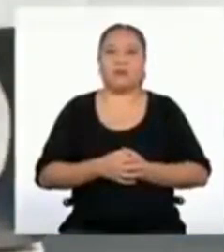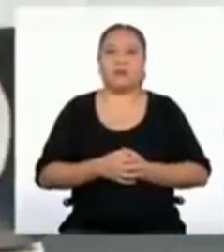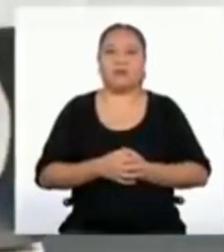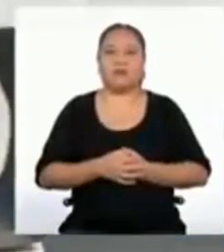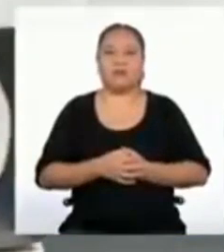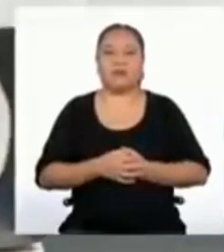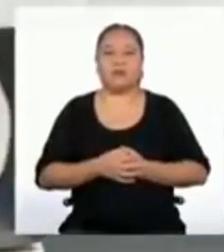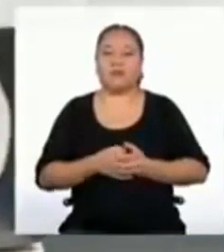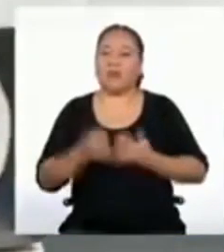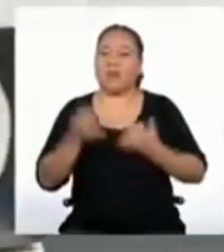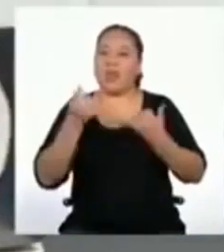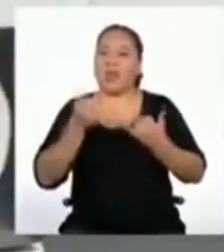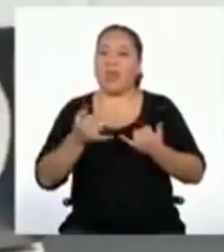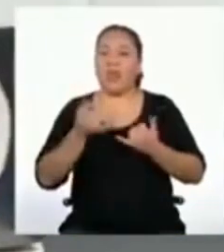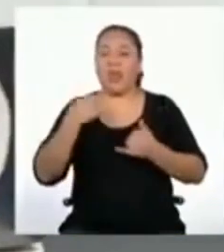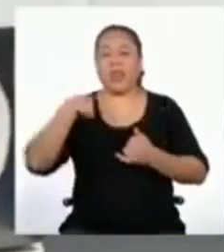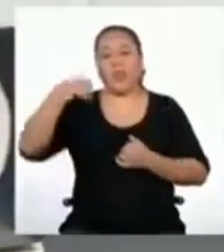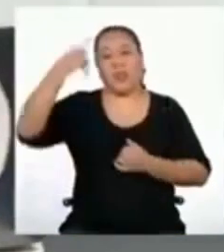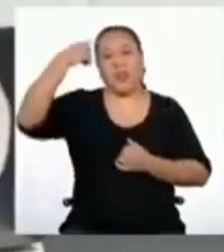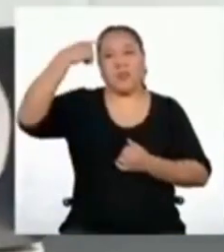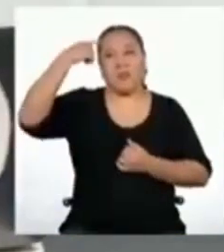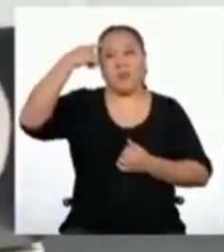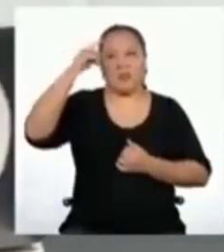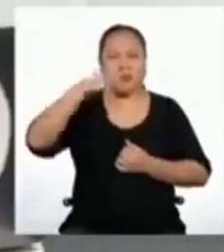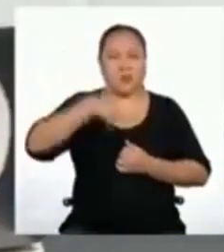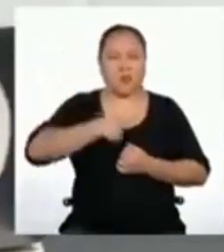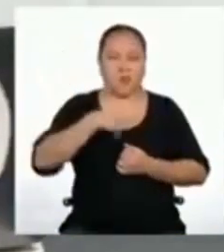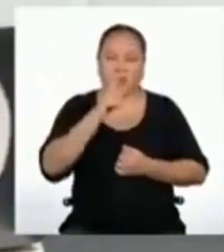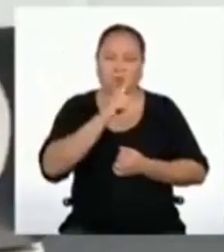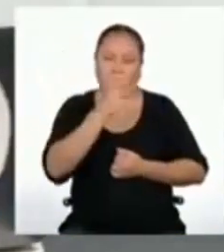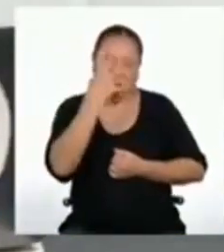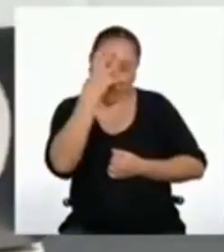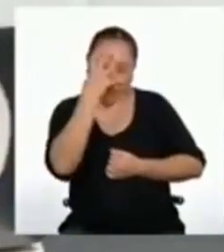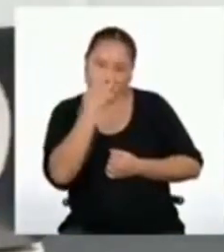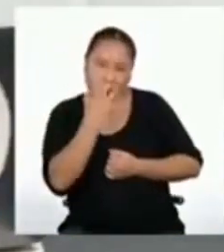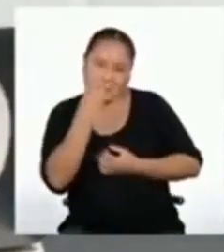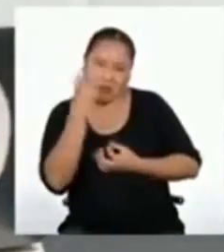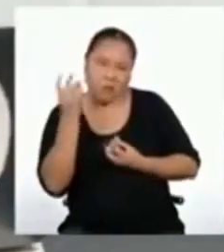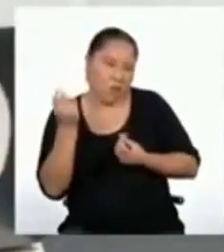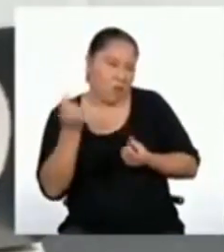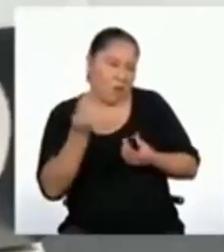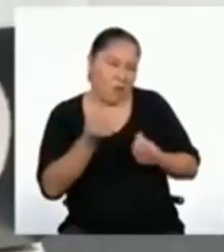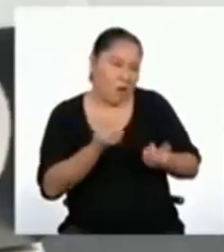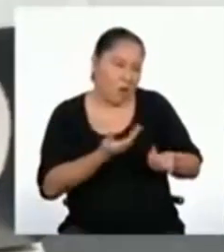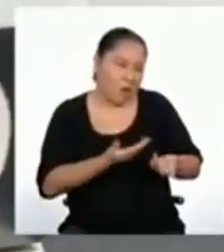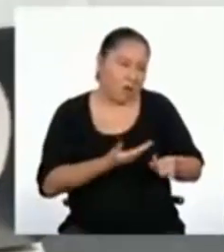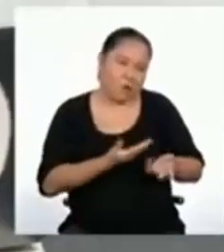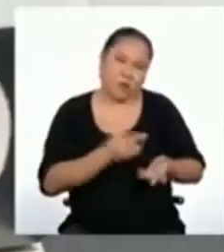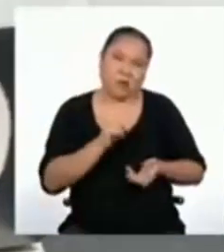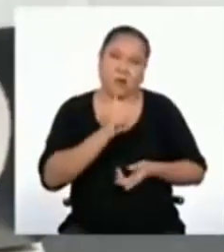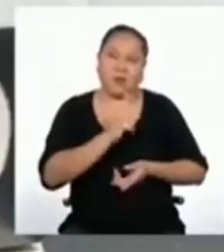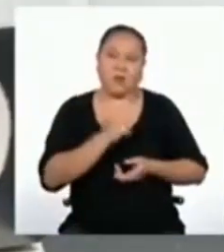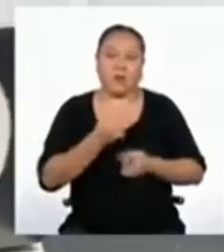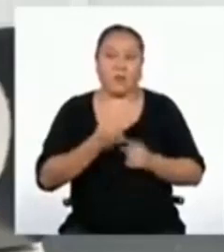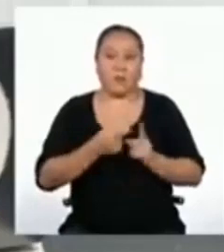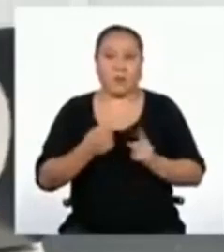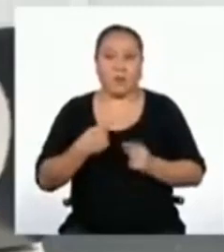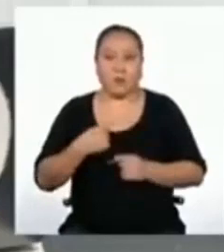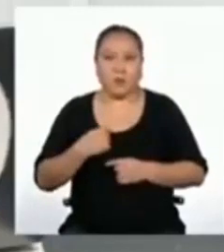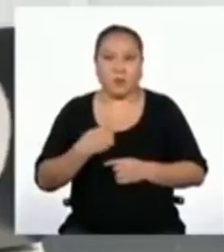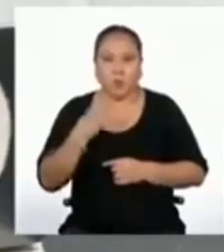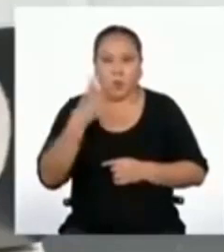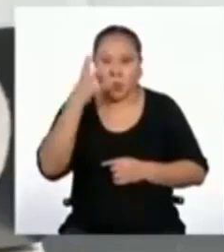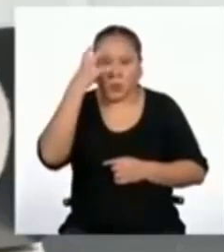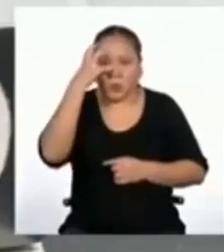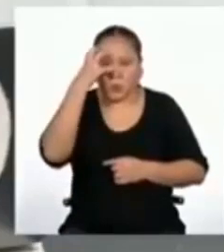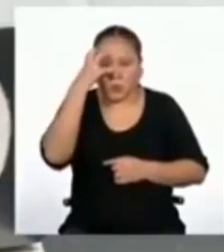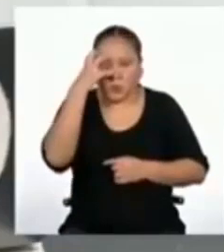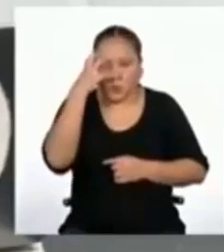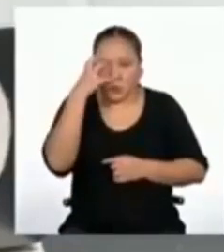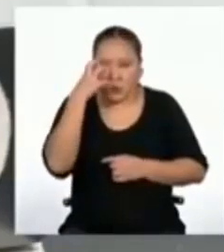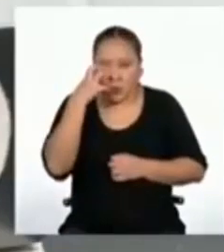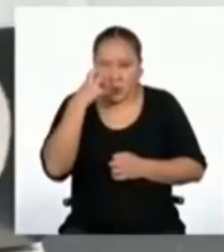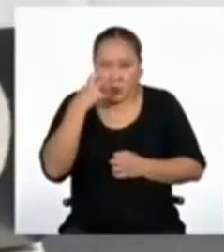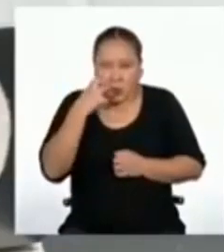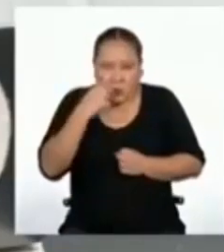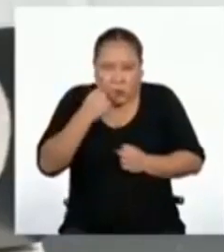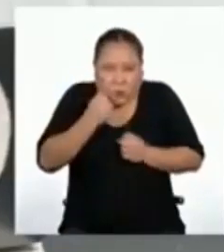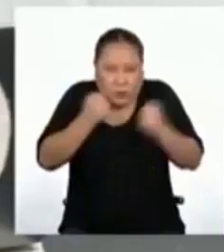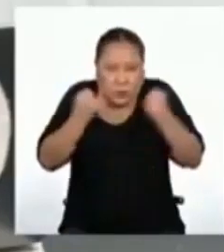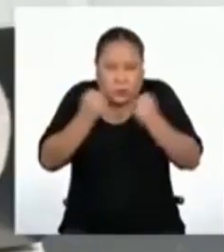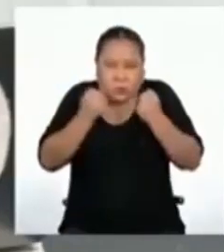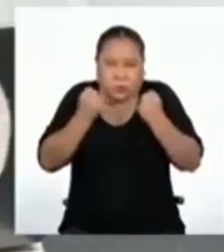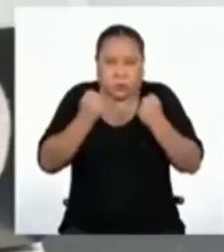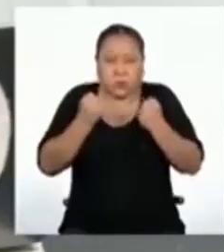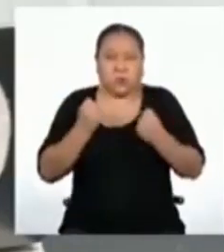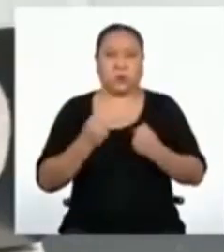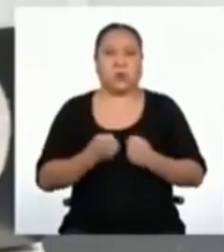Ahora que lo pienso, yo no me molesto tan a menudo. Pero cuando me molesto, sí me molesto bastante.